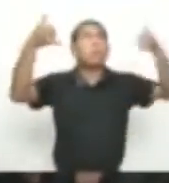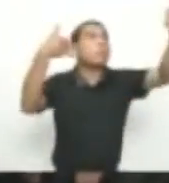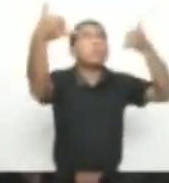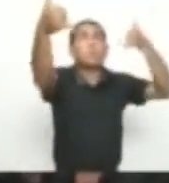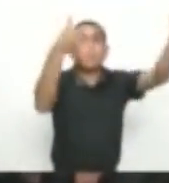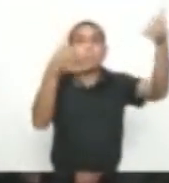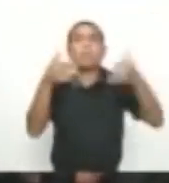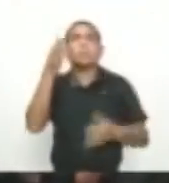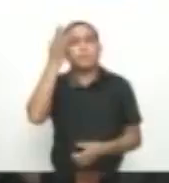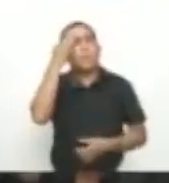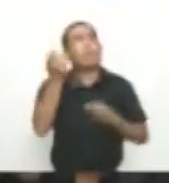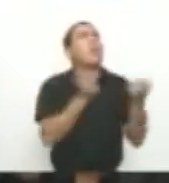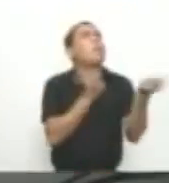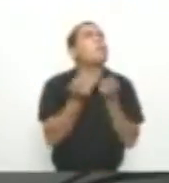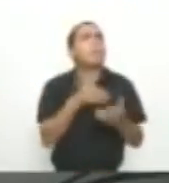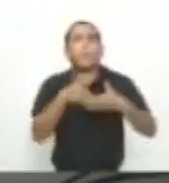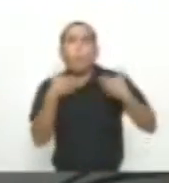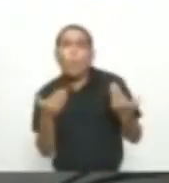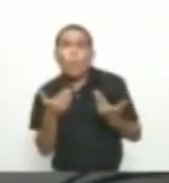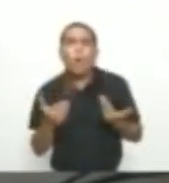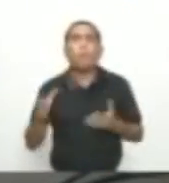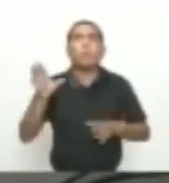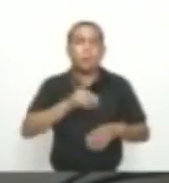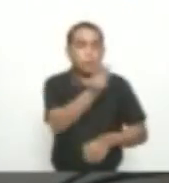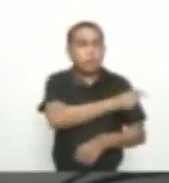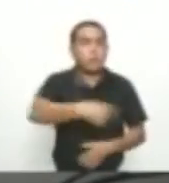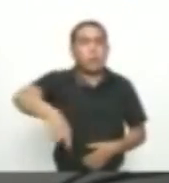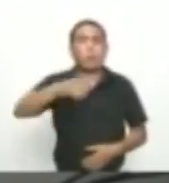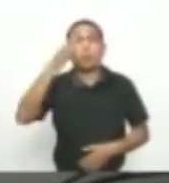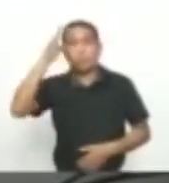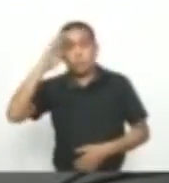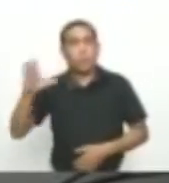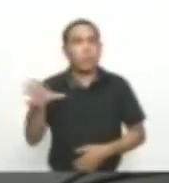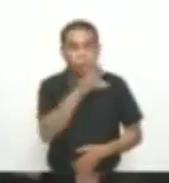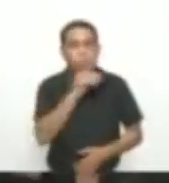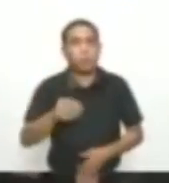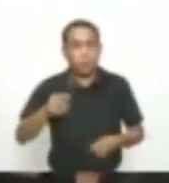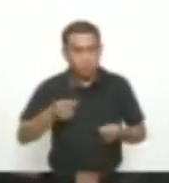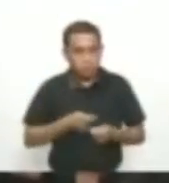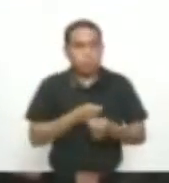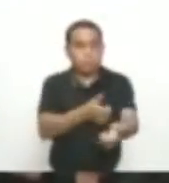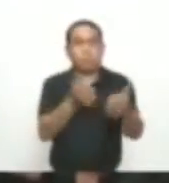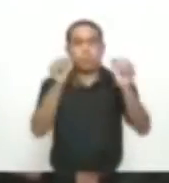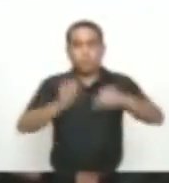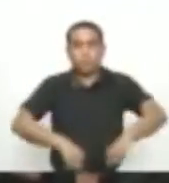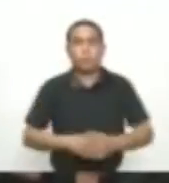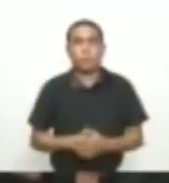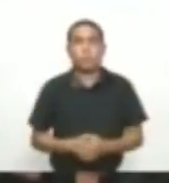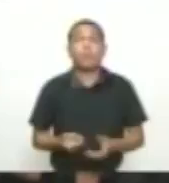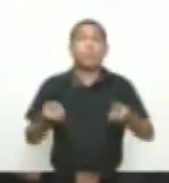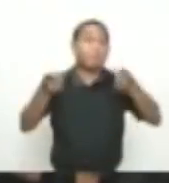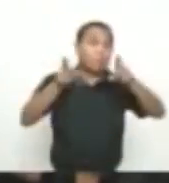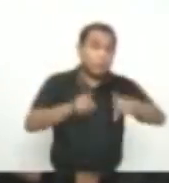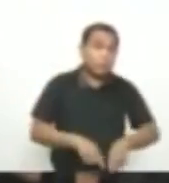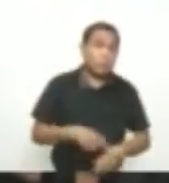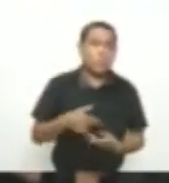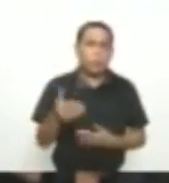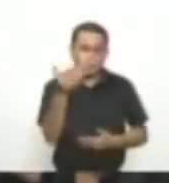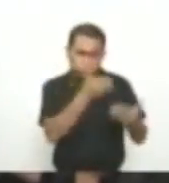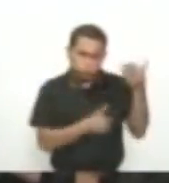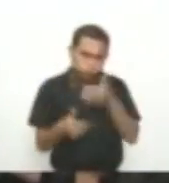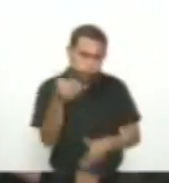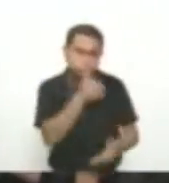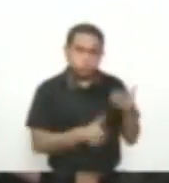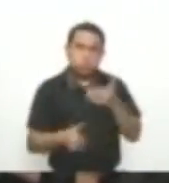Articular ese trabajo Y que la ciudadanía Y la policía Salgan fortalecidas Del proceso Y por último Una revisión Detallada